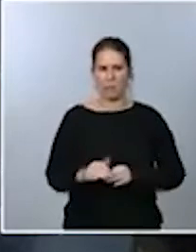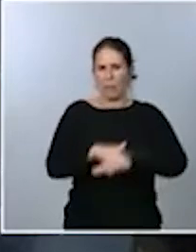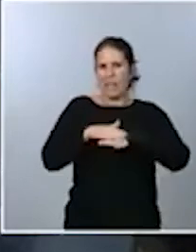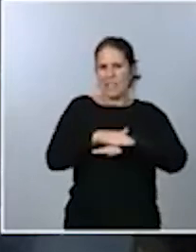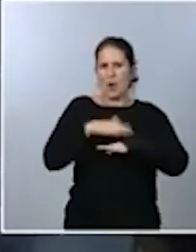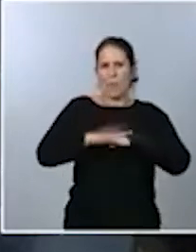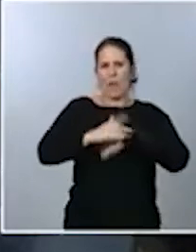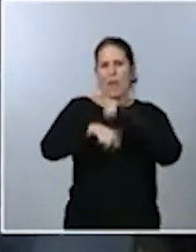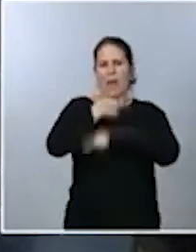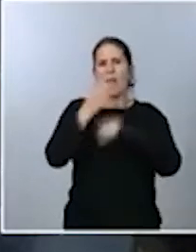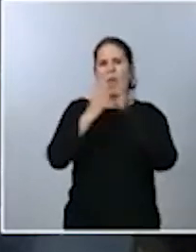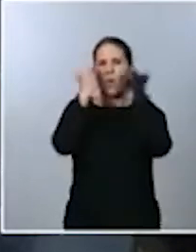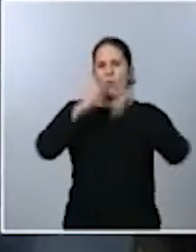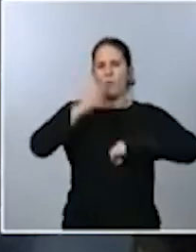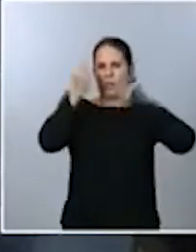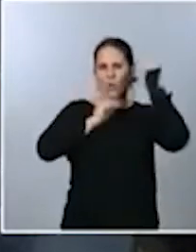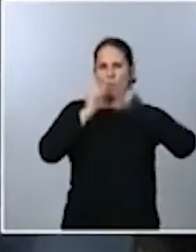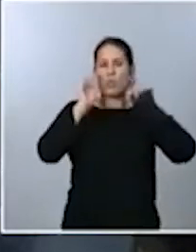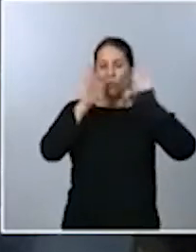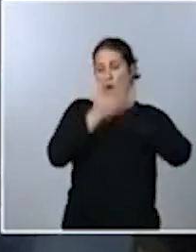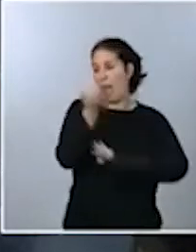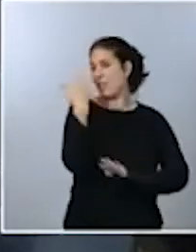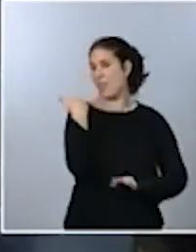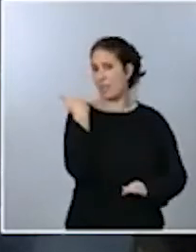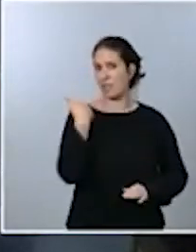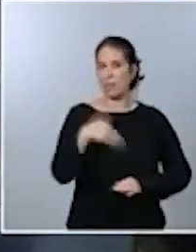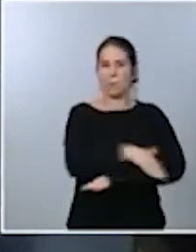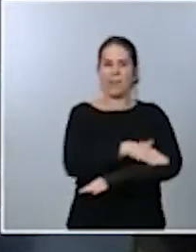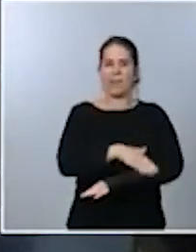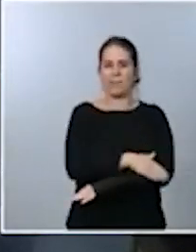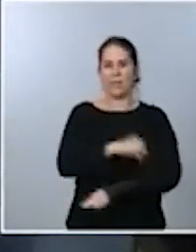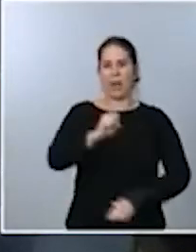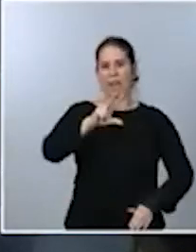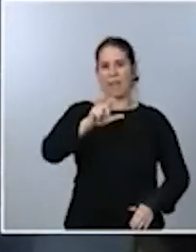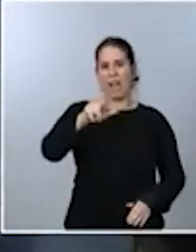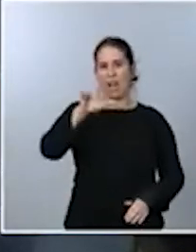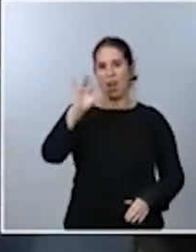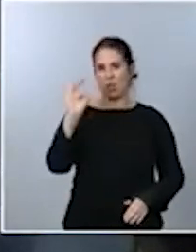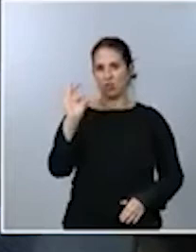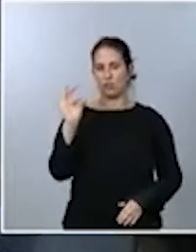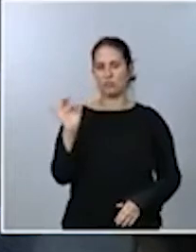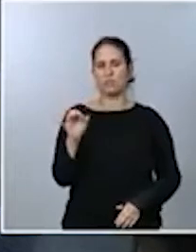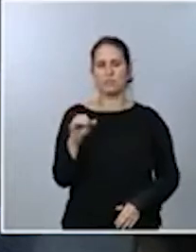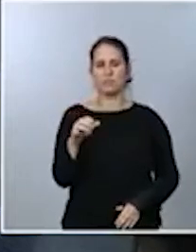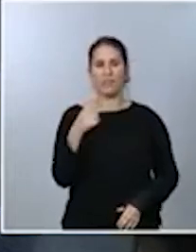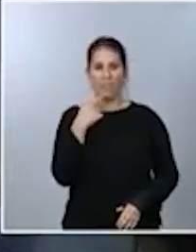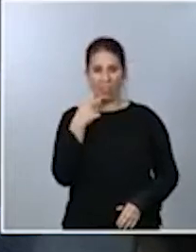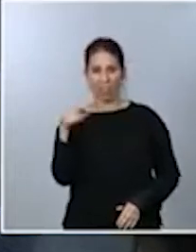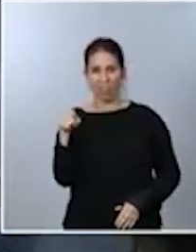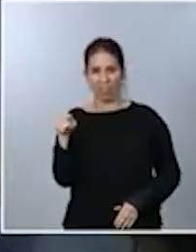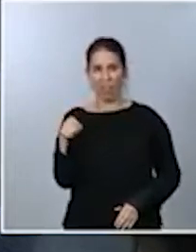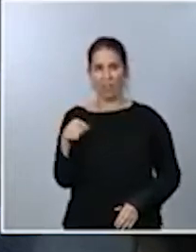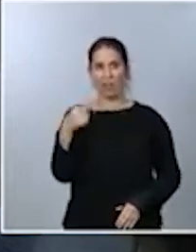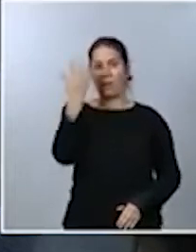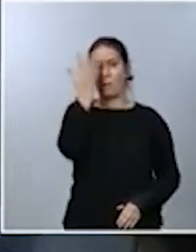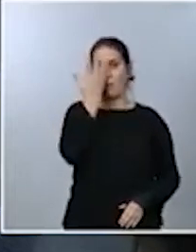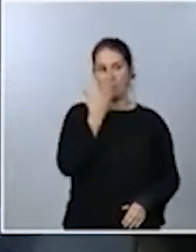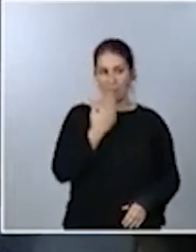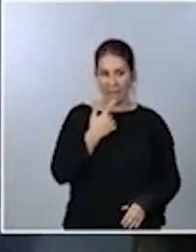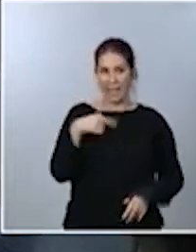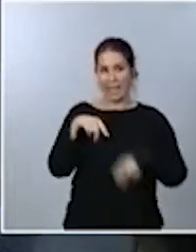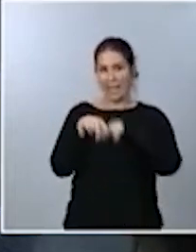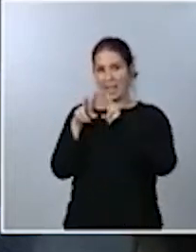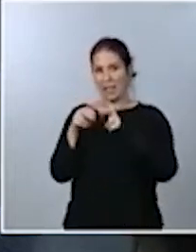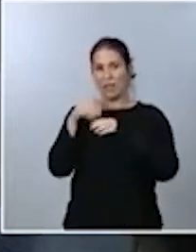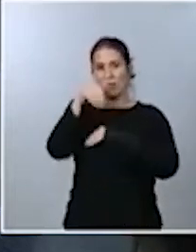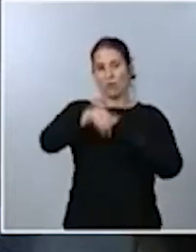presupuestos? Sin embargo, ayer el ministro Ábalos dijo que prefería que esta cuestión se regulara en la futura ley de